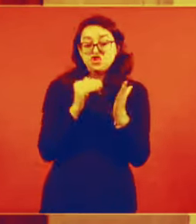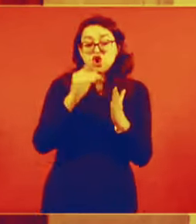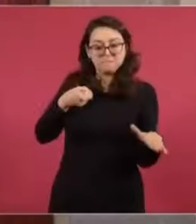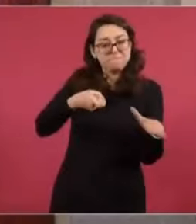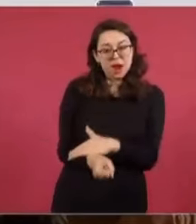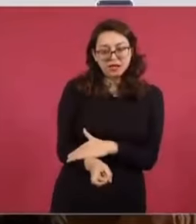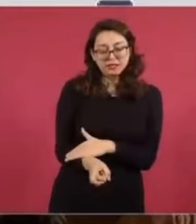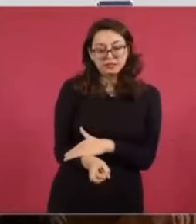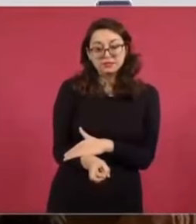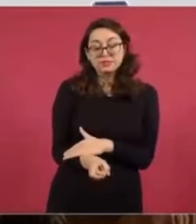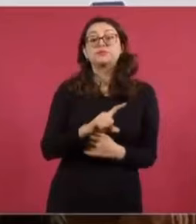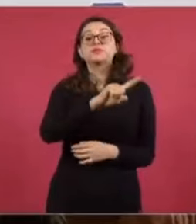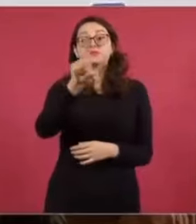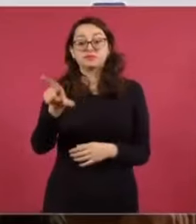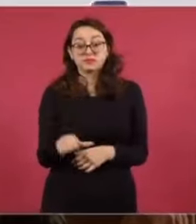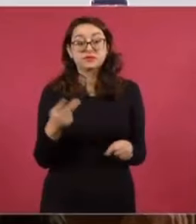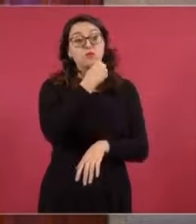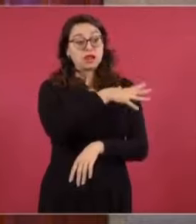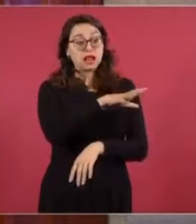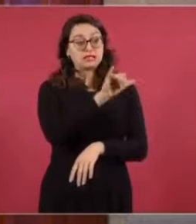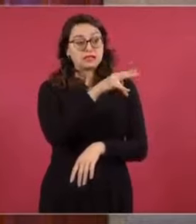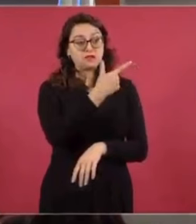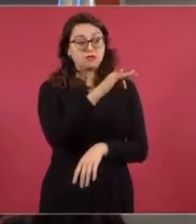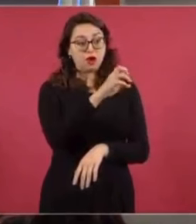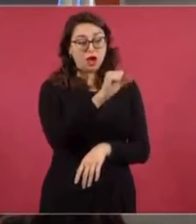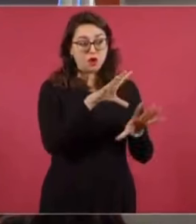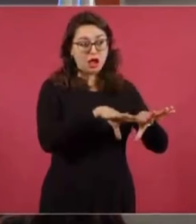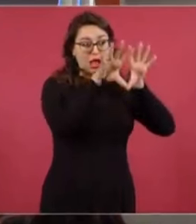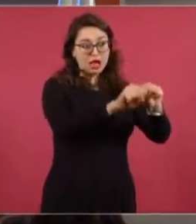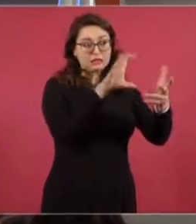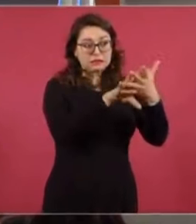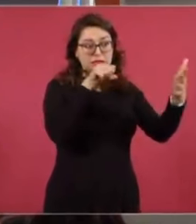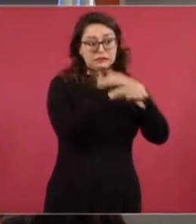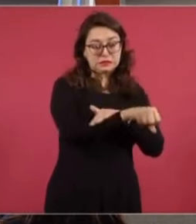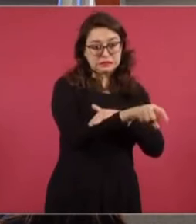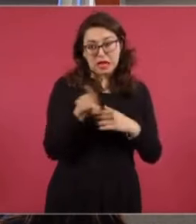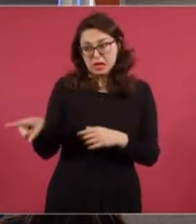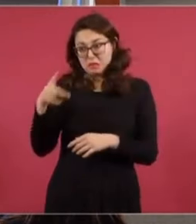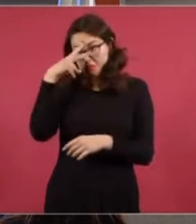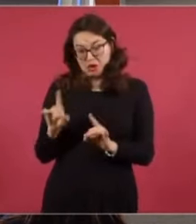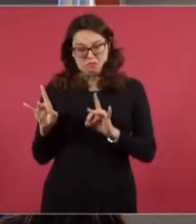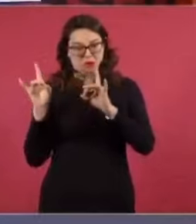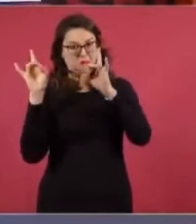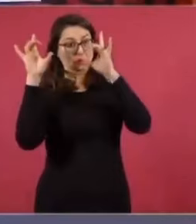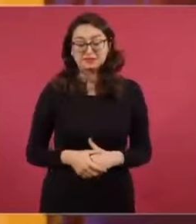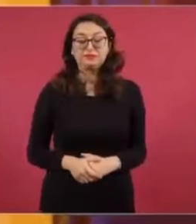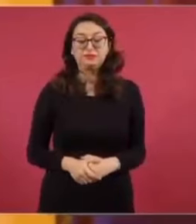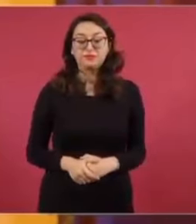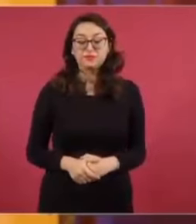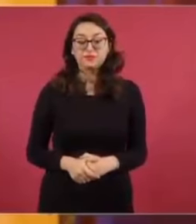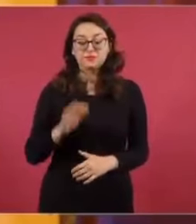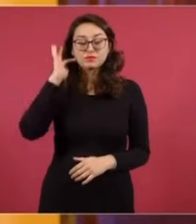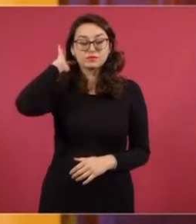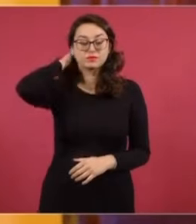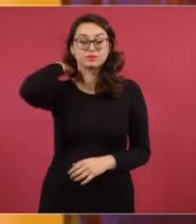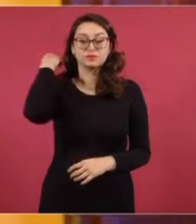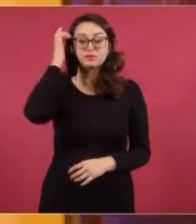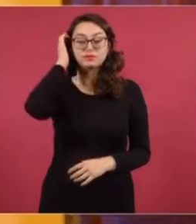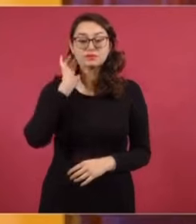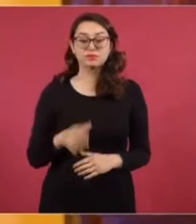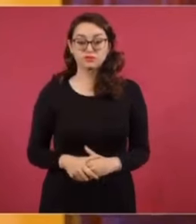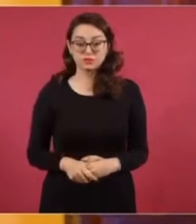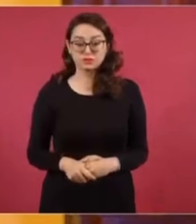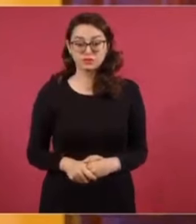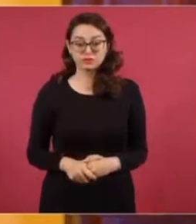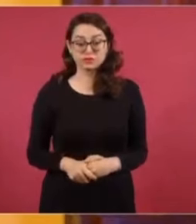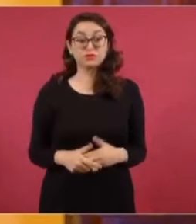dólares del narco. Al final la investigación fue cerrada. No estuvieron miedo, porque a México se les respeta. ¿Sabía el presidente o miembros de su gobierno